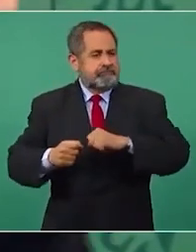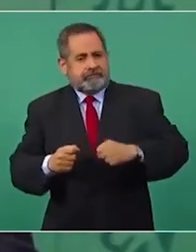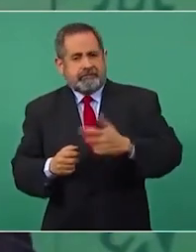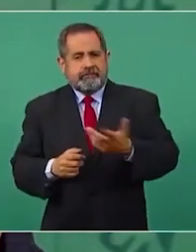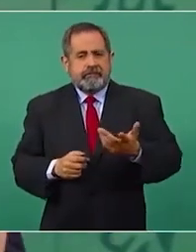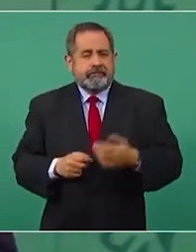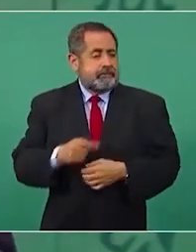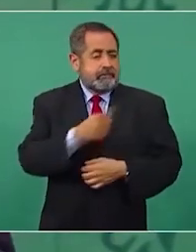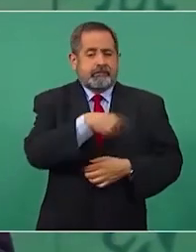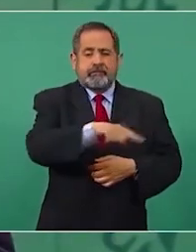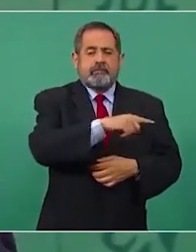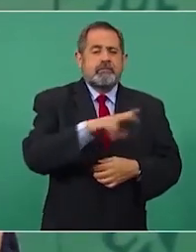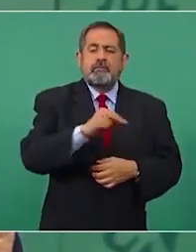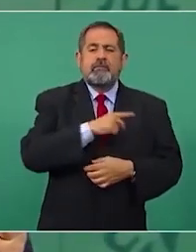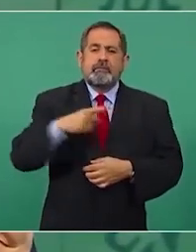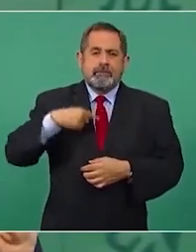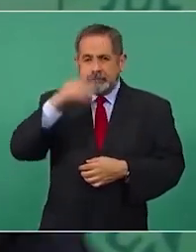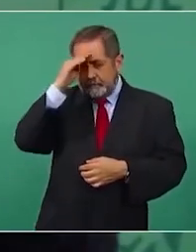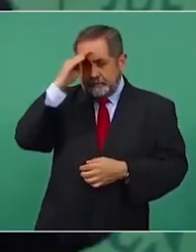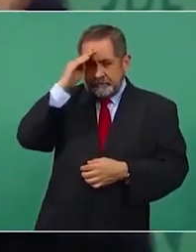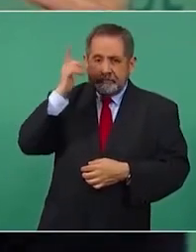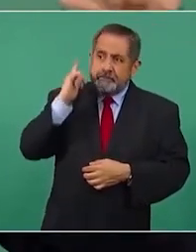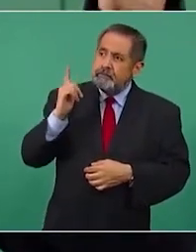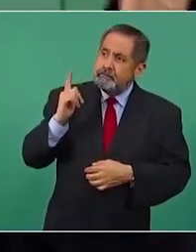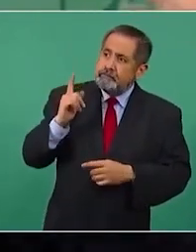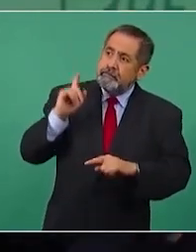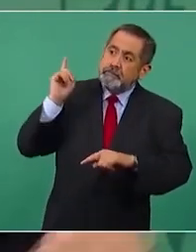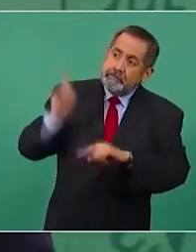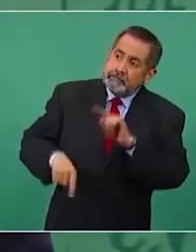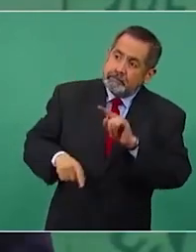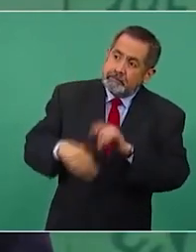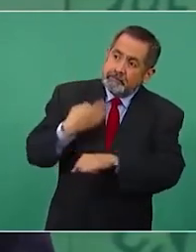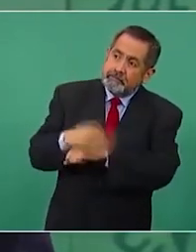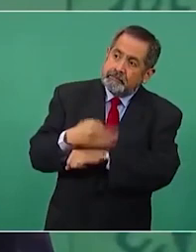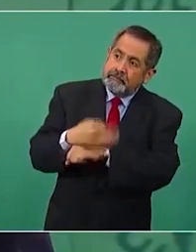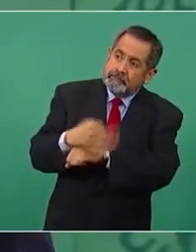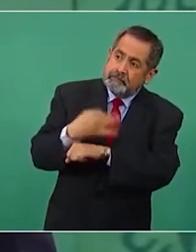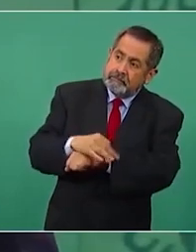estén apostando a que esto va a ser transitorio.